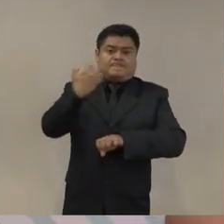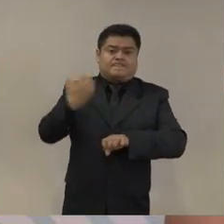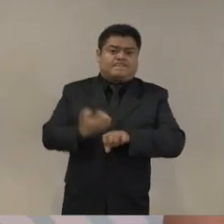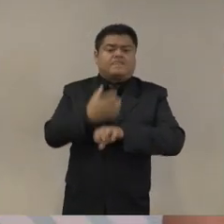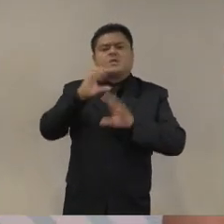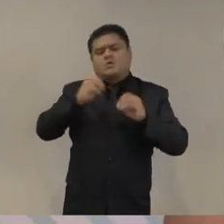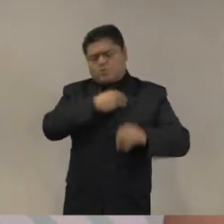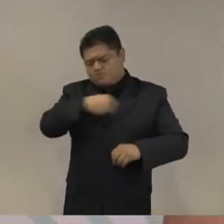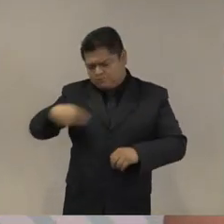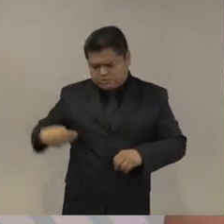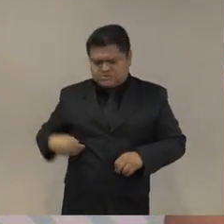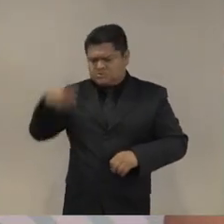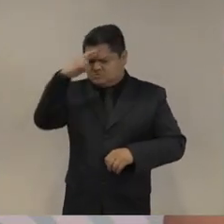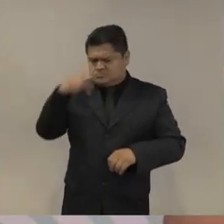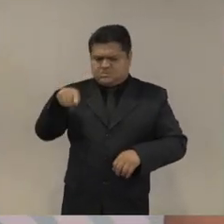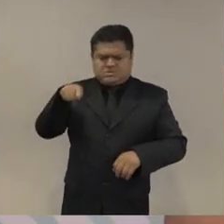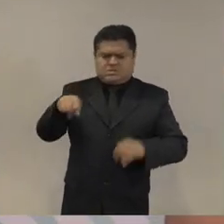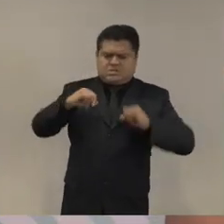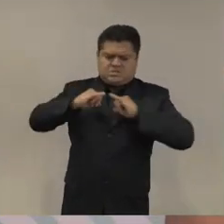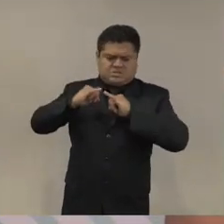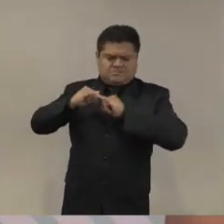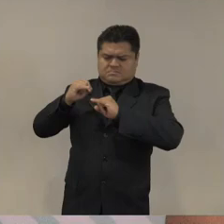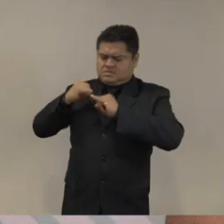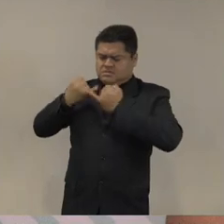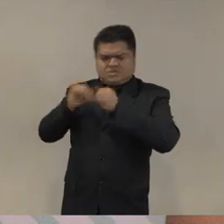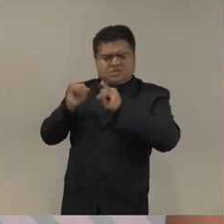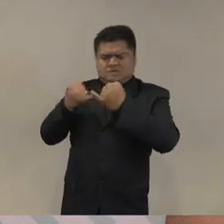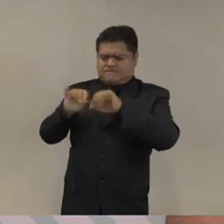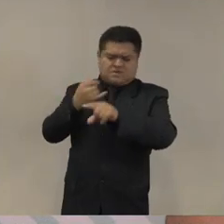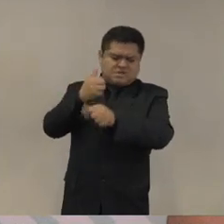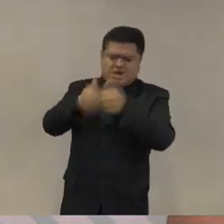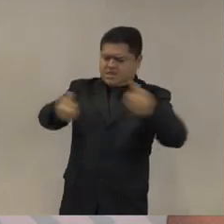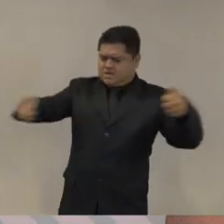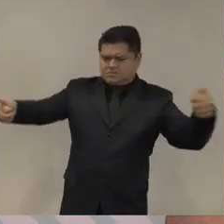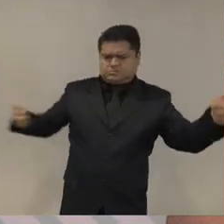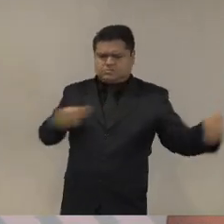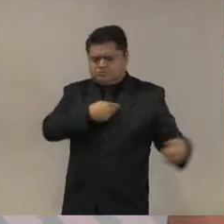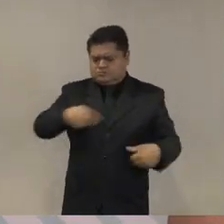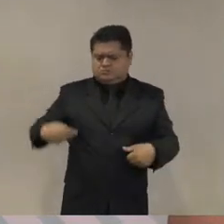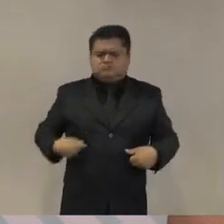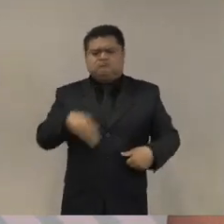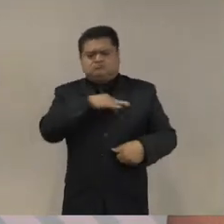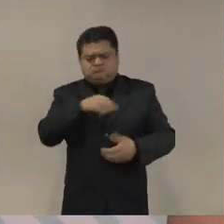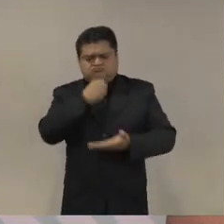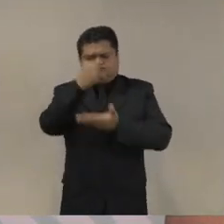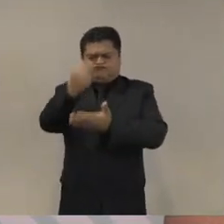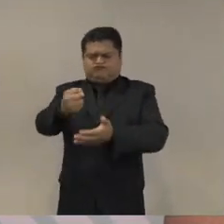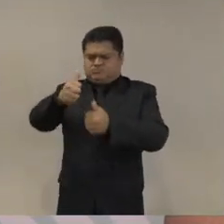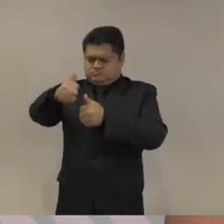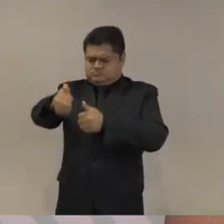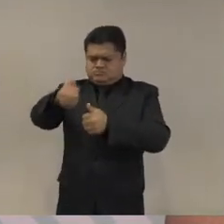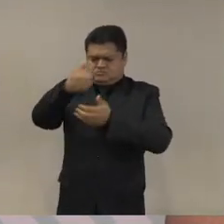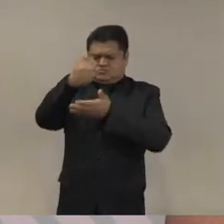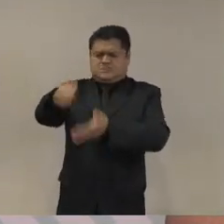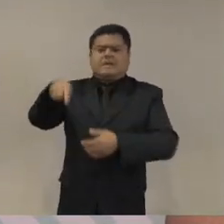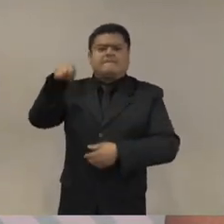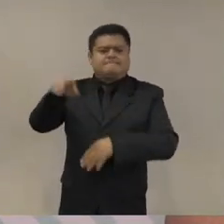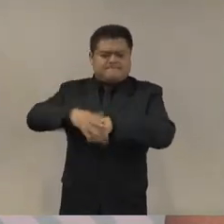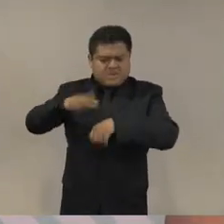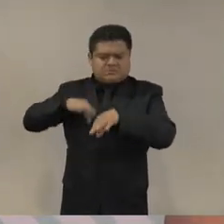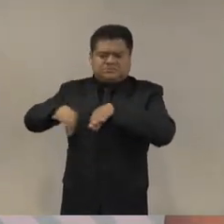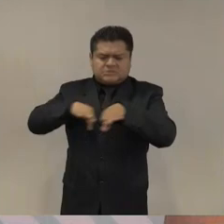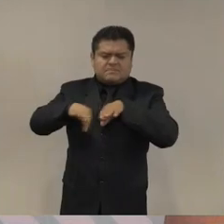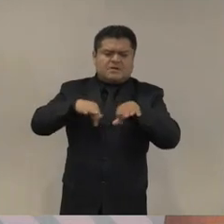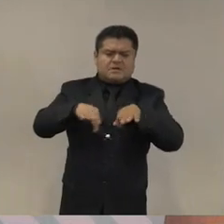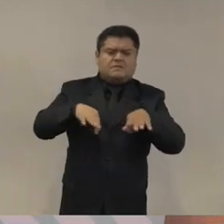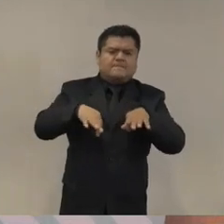y responsabilidad política a los municipios y de esa forma pues los permite trabajar más en la operación y en brindar seguridad pública que